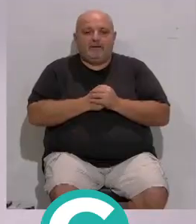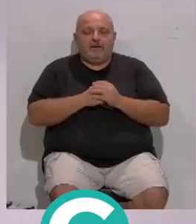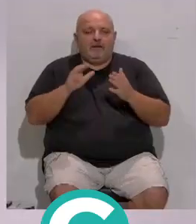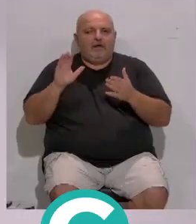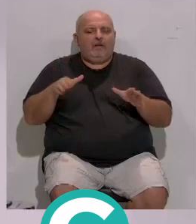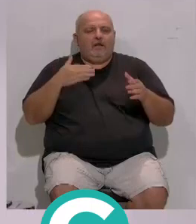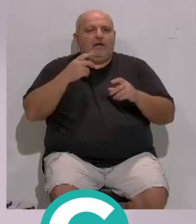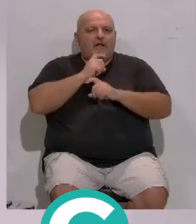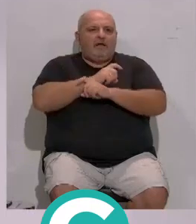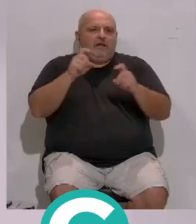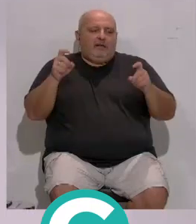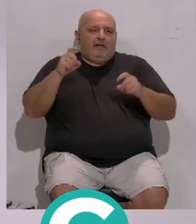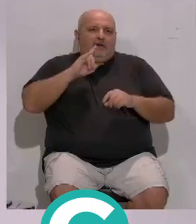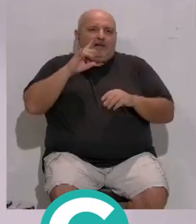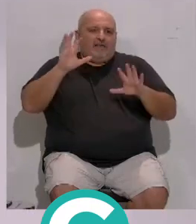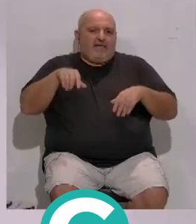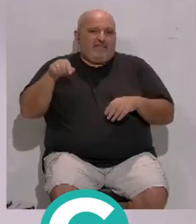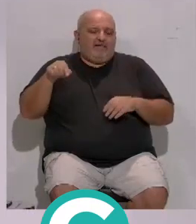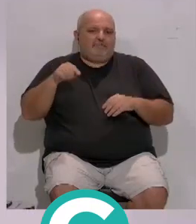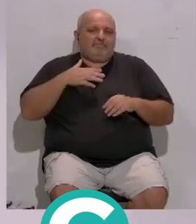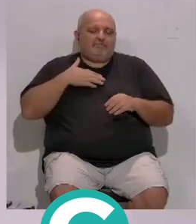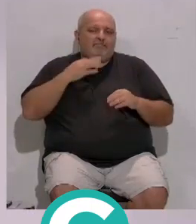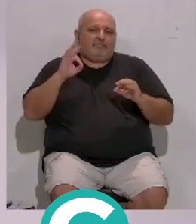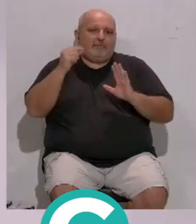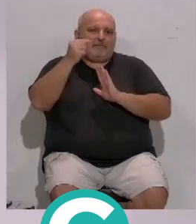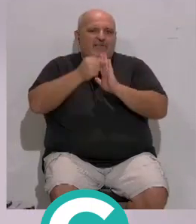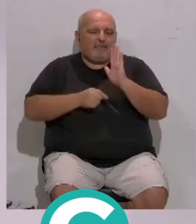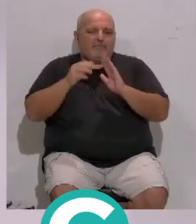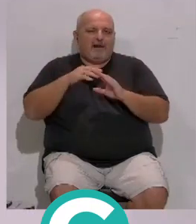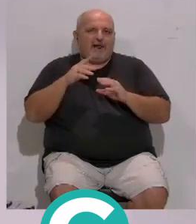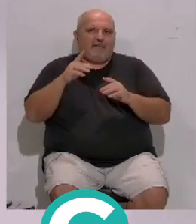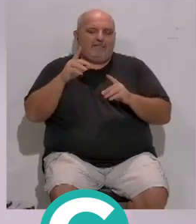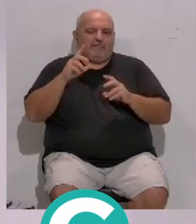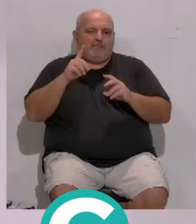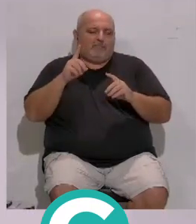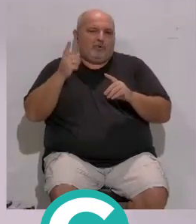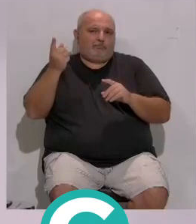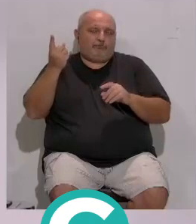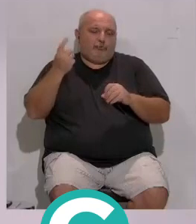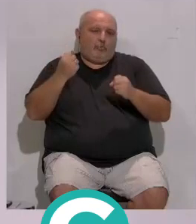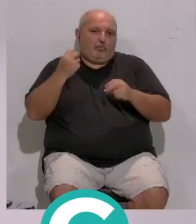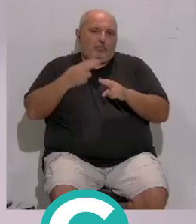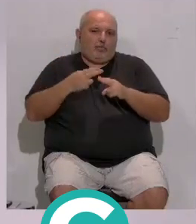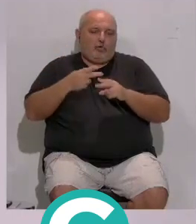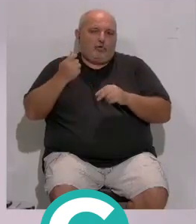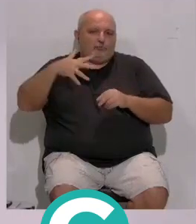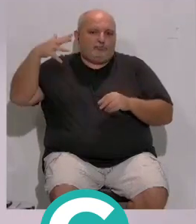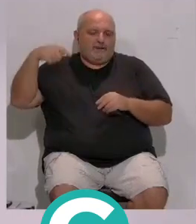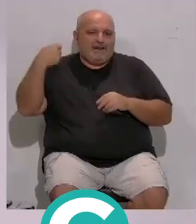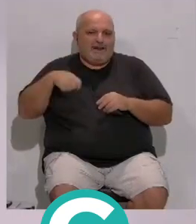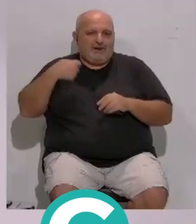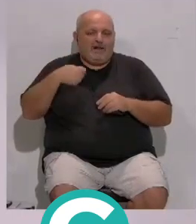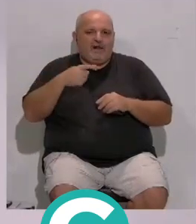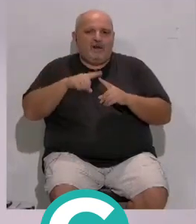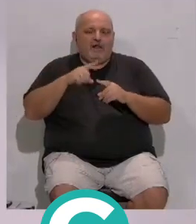Tras el anuncio por parte eléctrica de Cádiz... ...del paquete de medidas... ...para amortiguar el golpe que supone... ...el aumento del coste de energía...